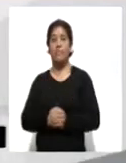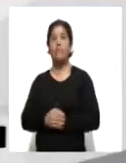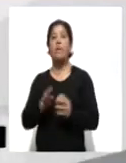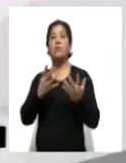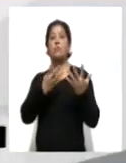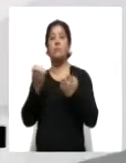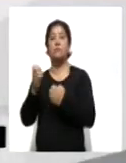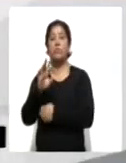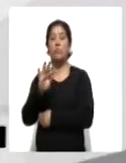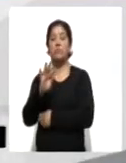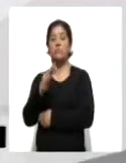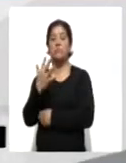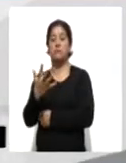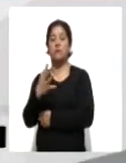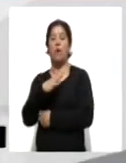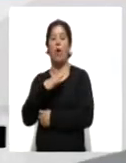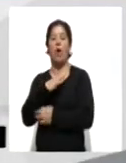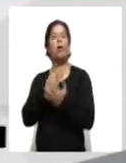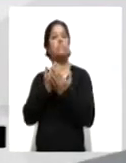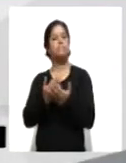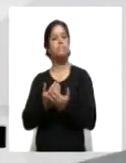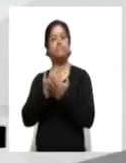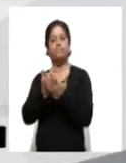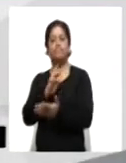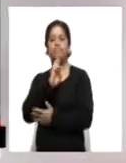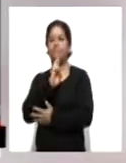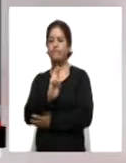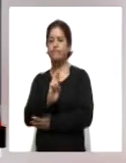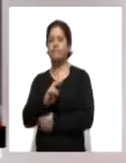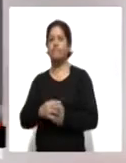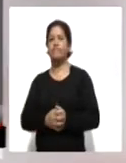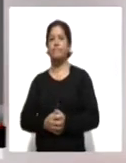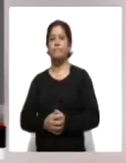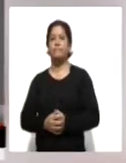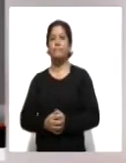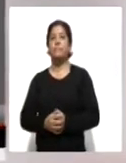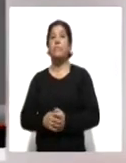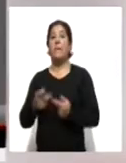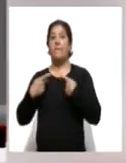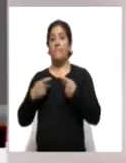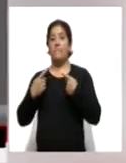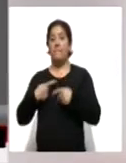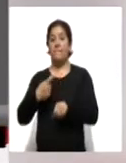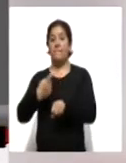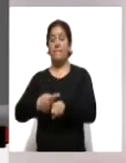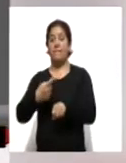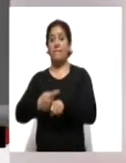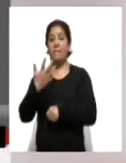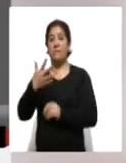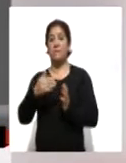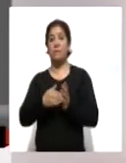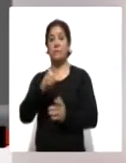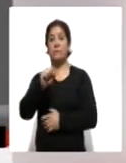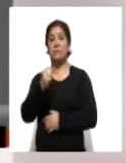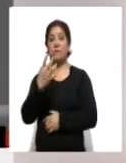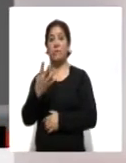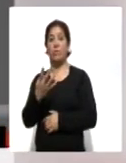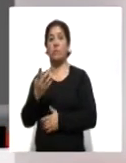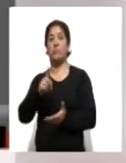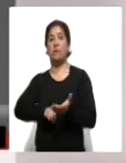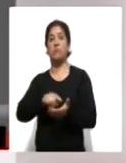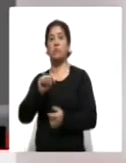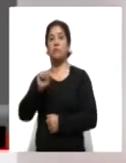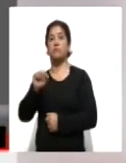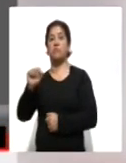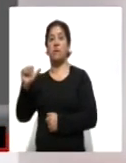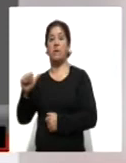945 se encuentran en espera de resultado. Del total de casos positivos, 5.064 se han registrado en